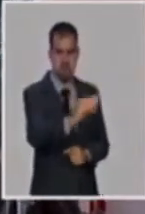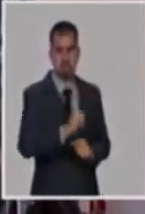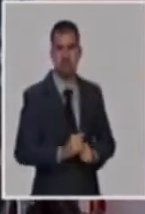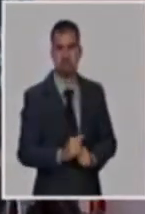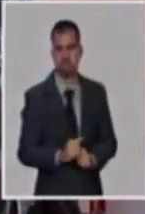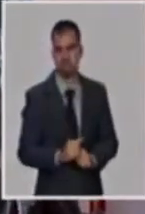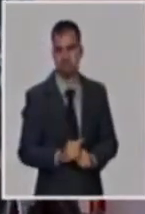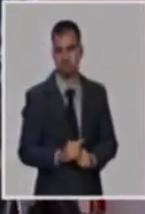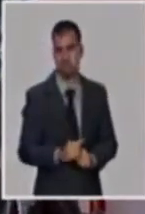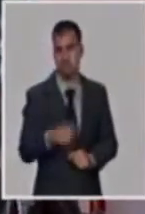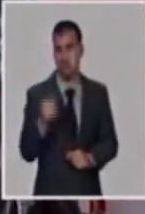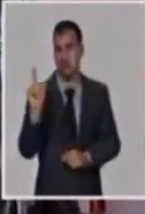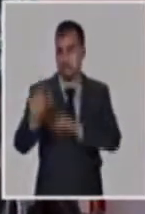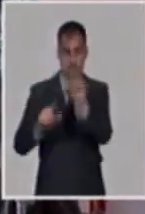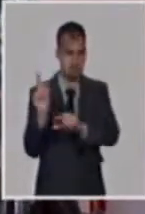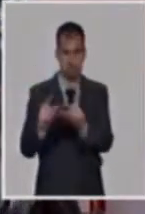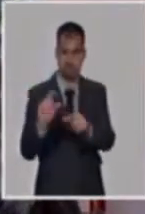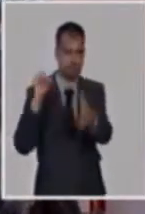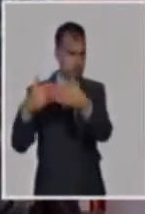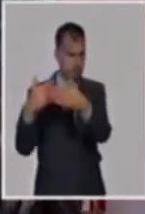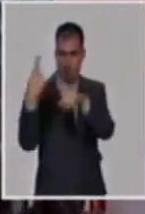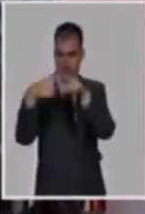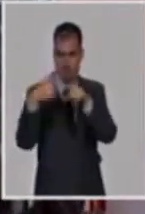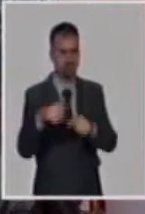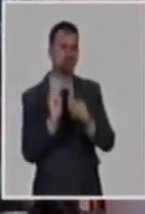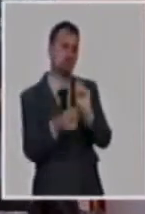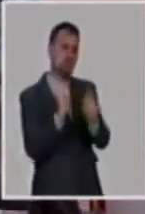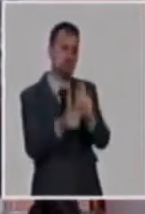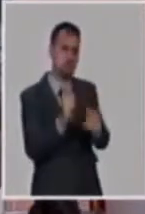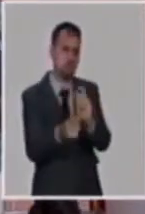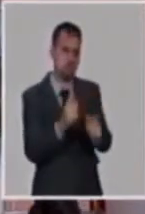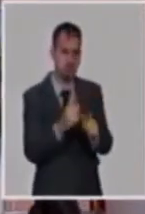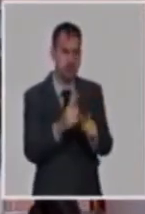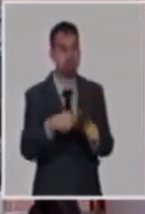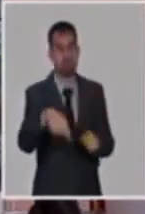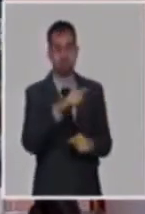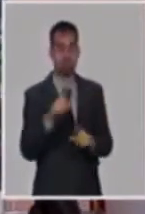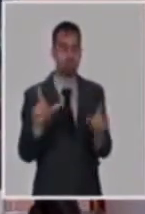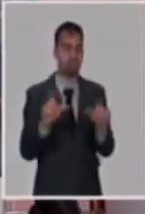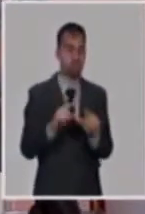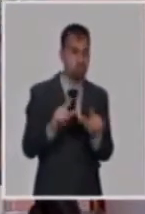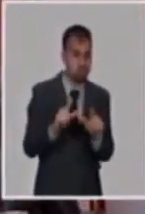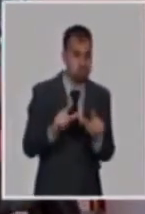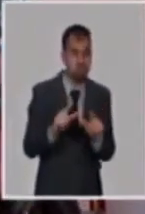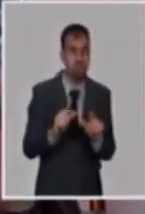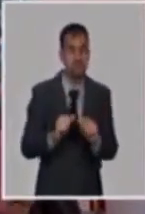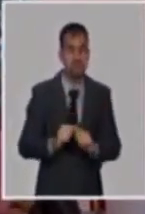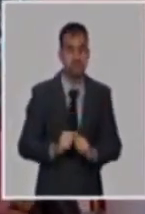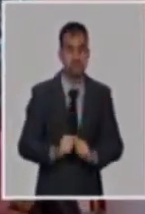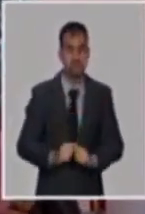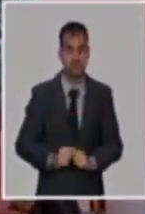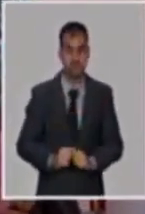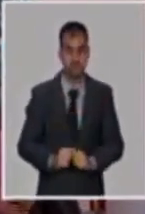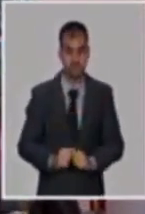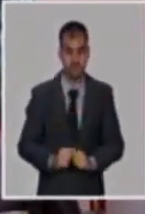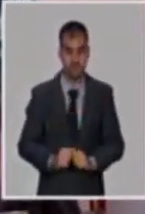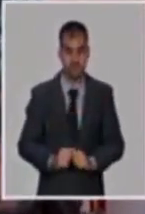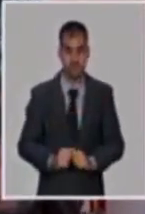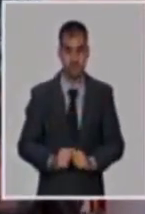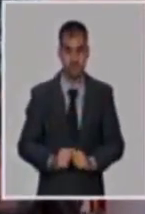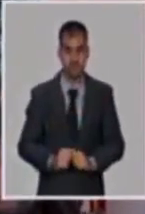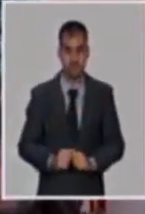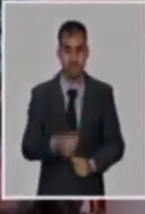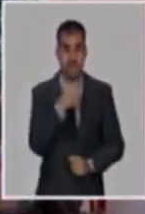per cápita en una cooperativa y se disminuye, pues pueden disfrutar como masa absoluta de utilidad,